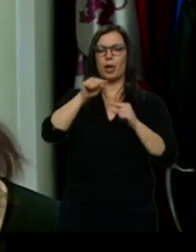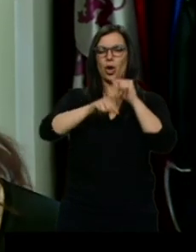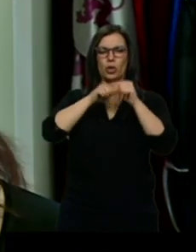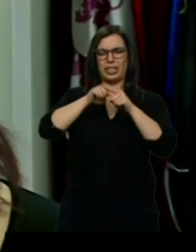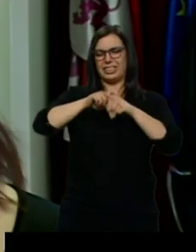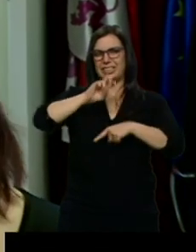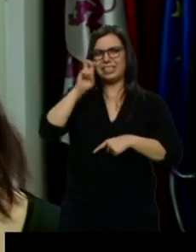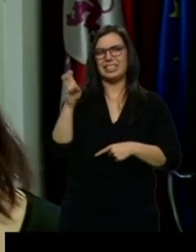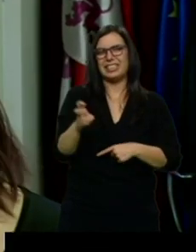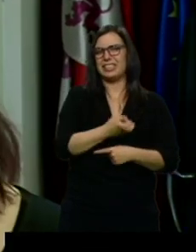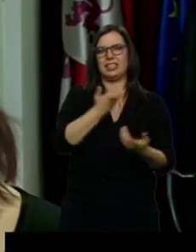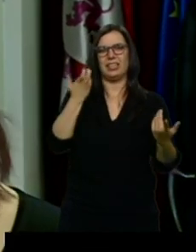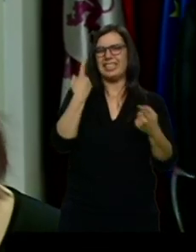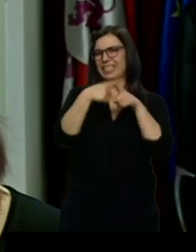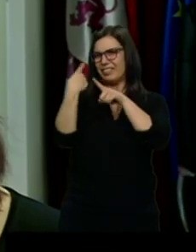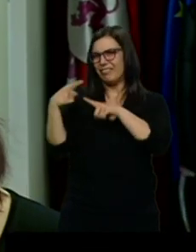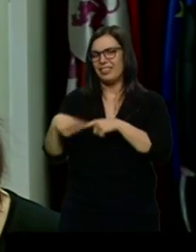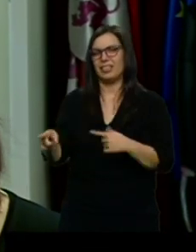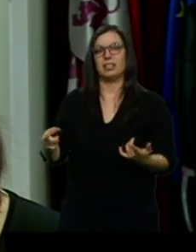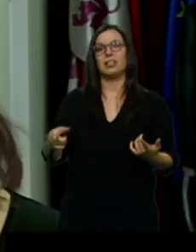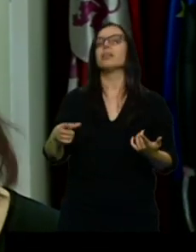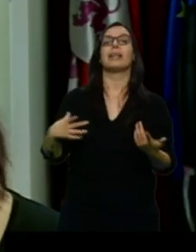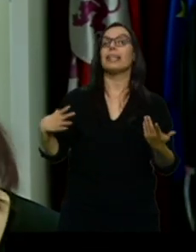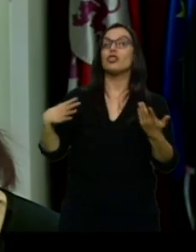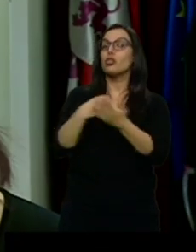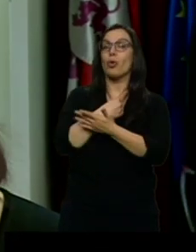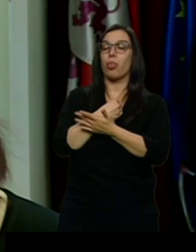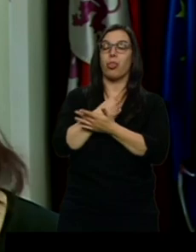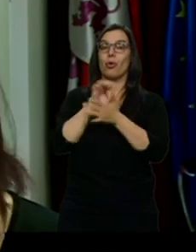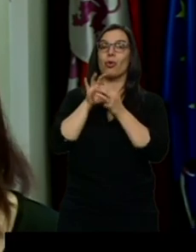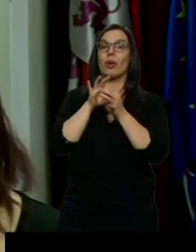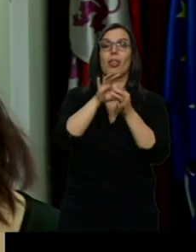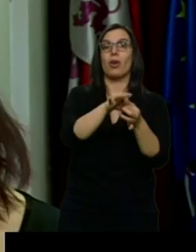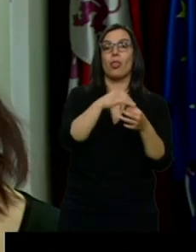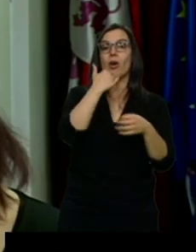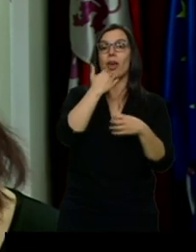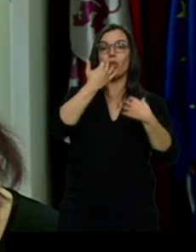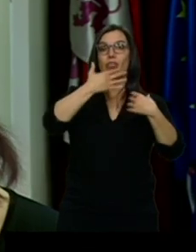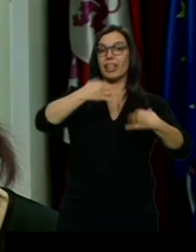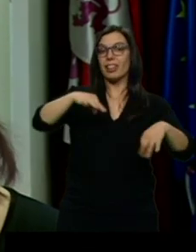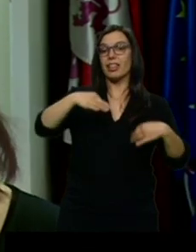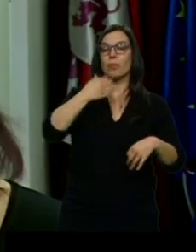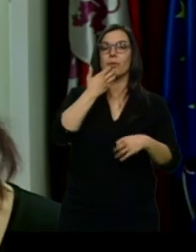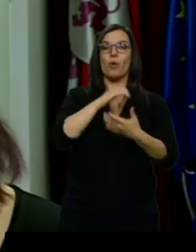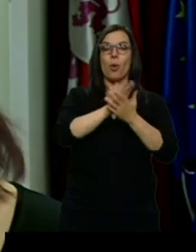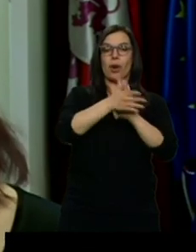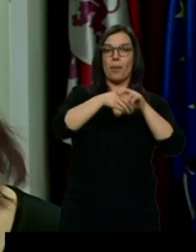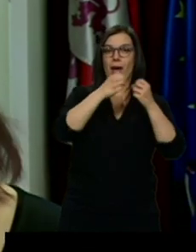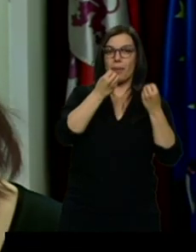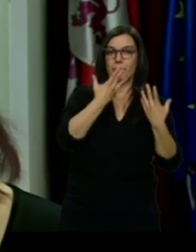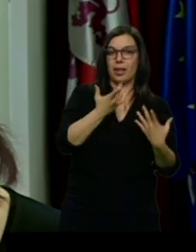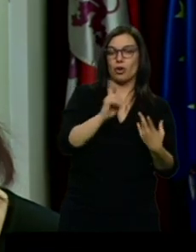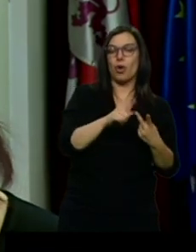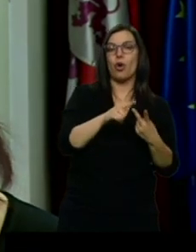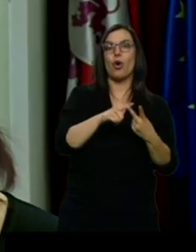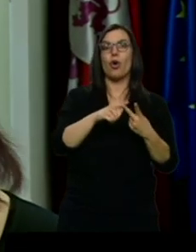muchas y muy diferentes. Todas vinculadas a cosas tan alimentares como no lavarse las manos, no ponerse adecuadamente los utensilios o recursos que